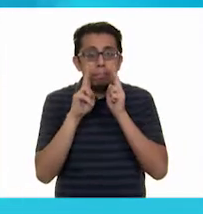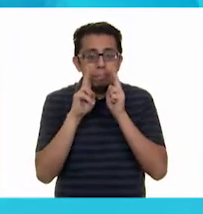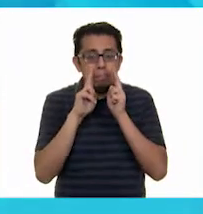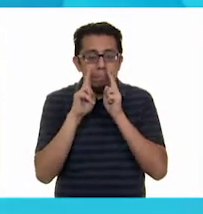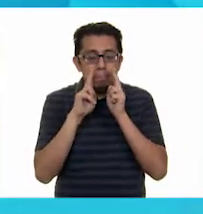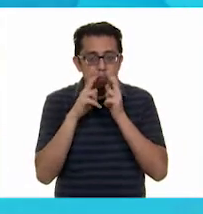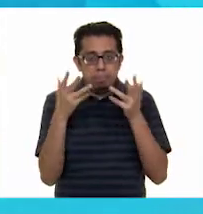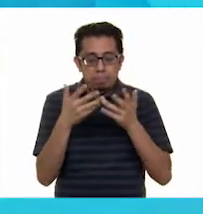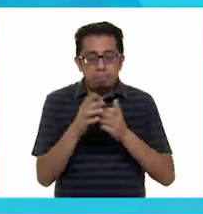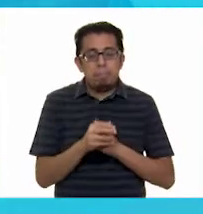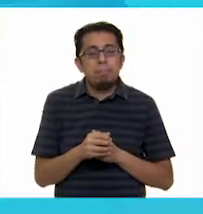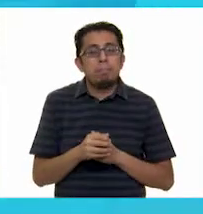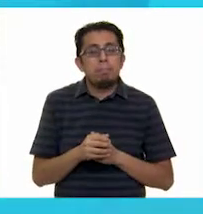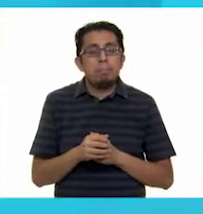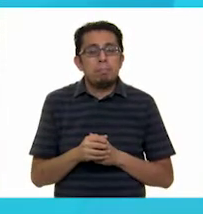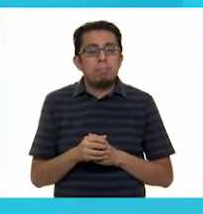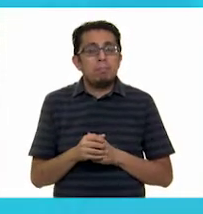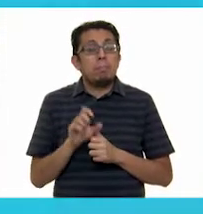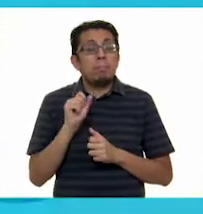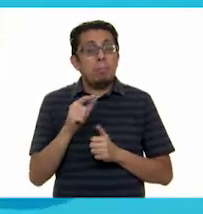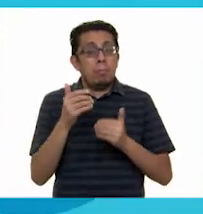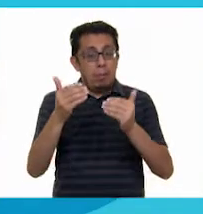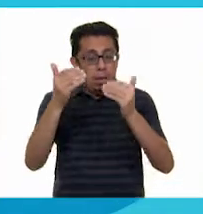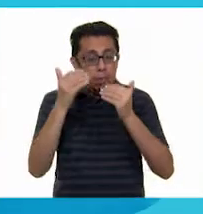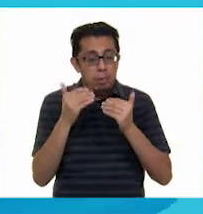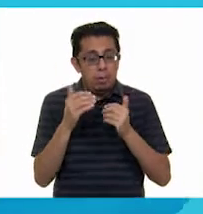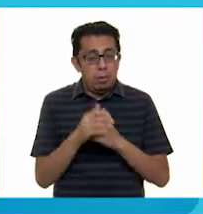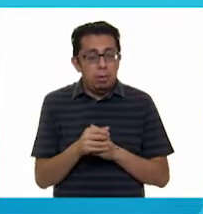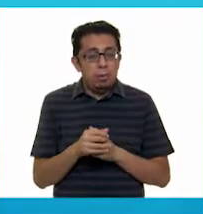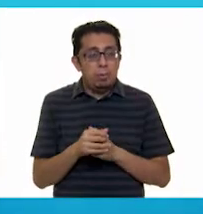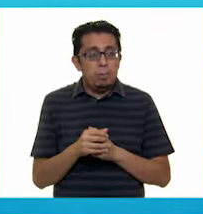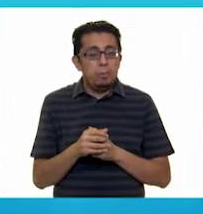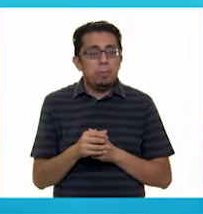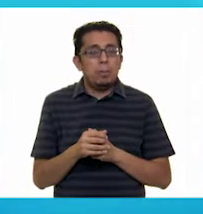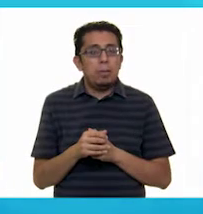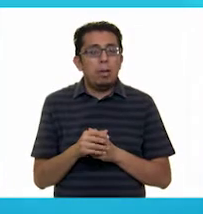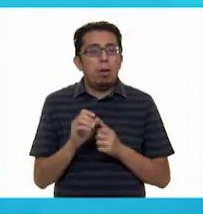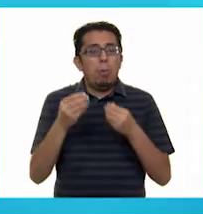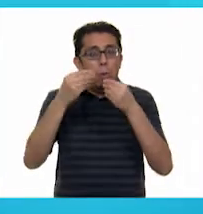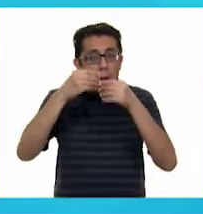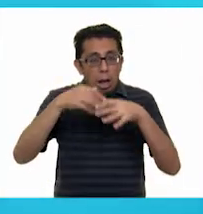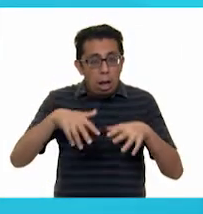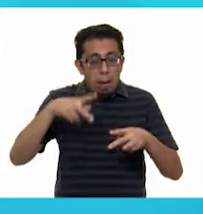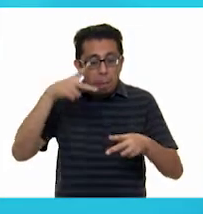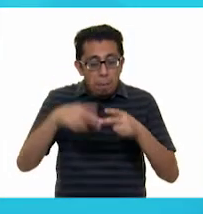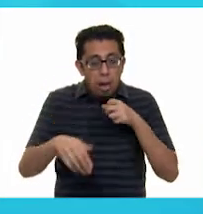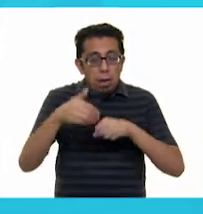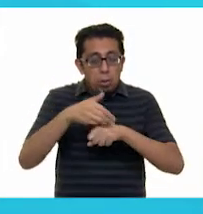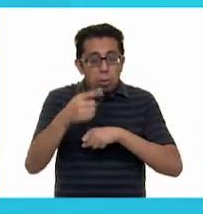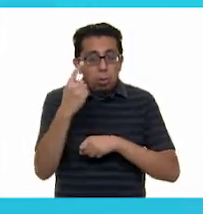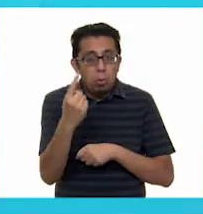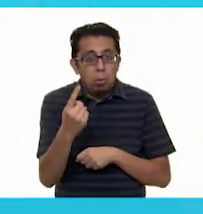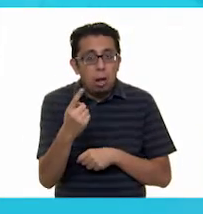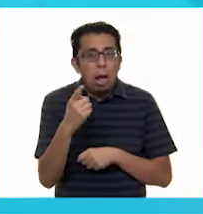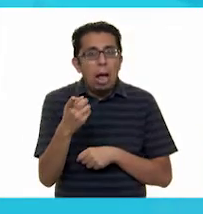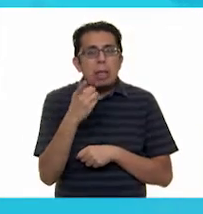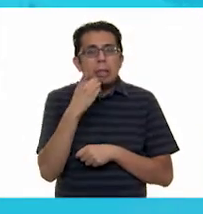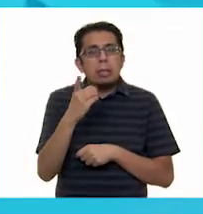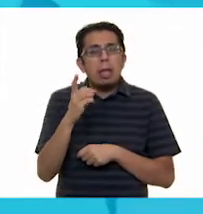que tanto en el apartado de escena 1 como en donde dice Emma